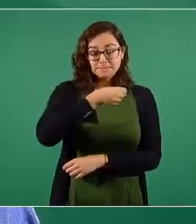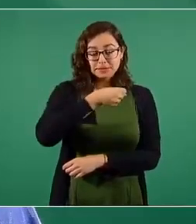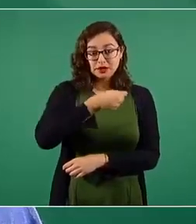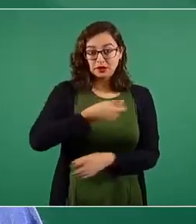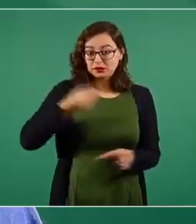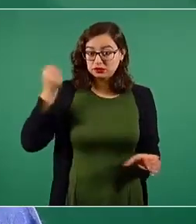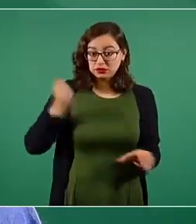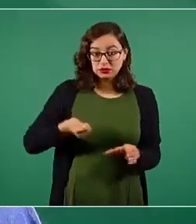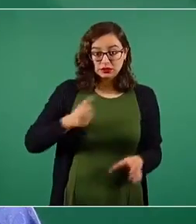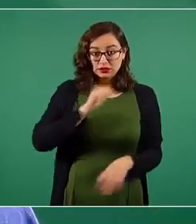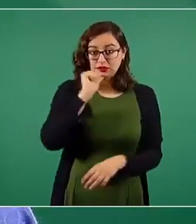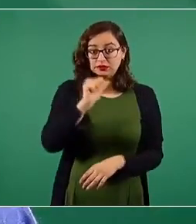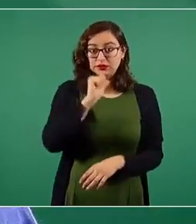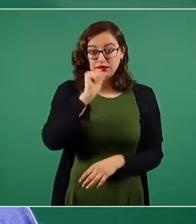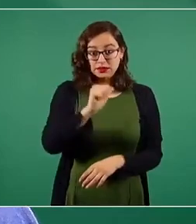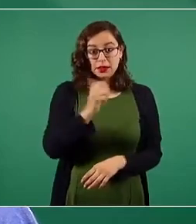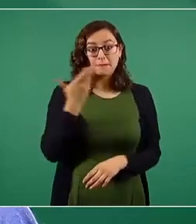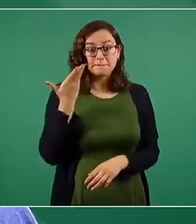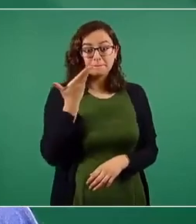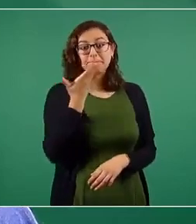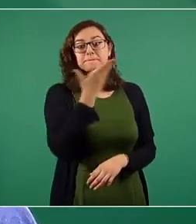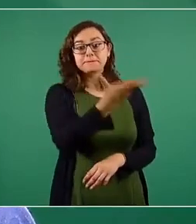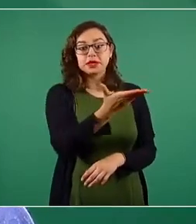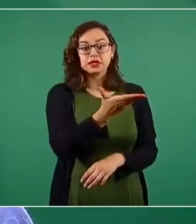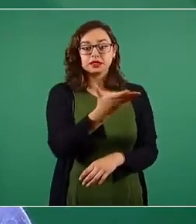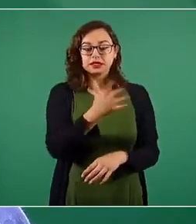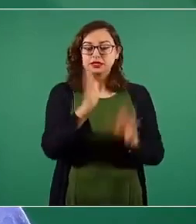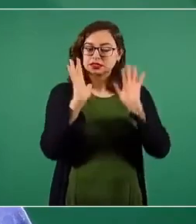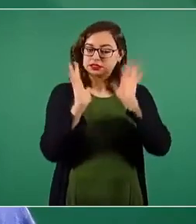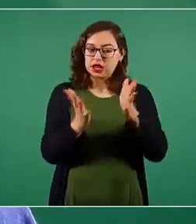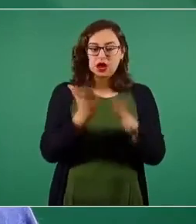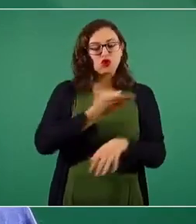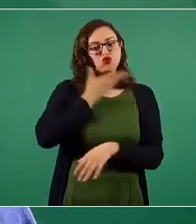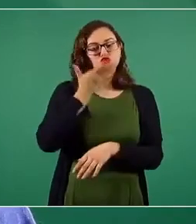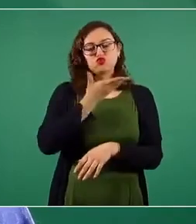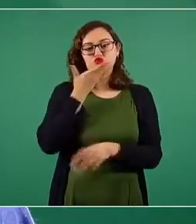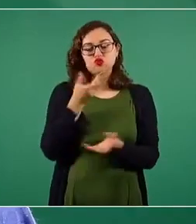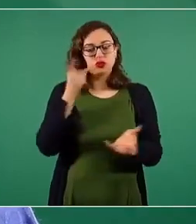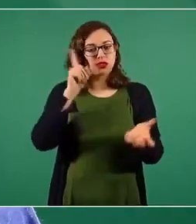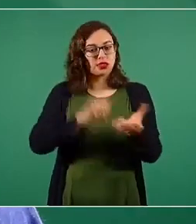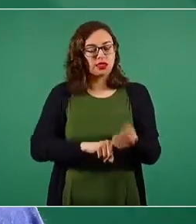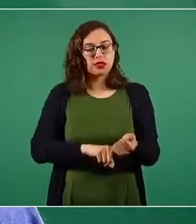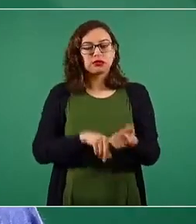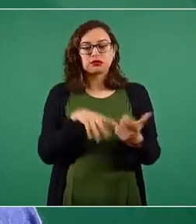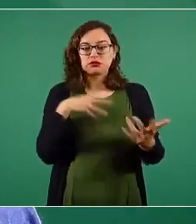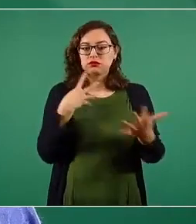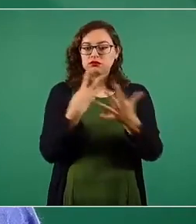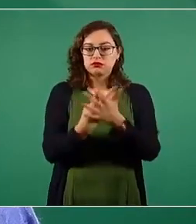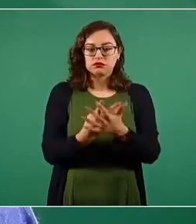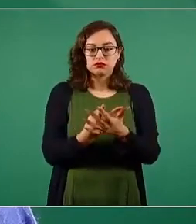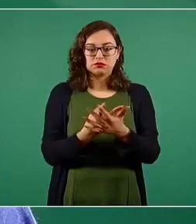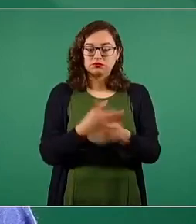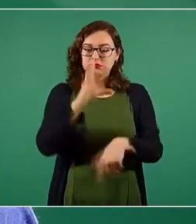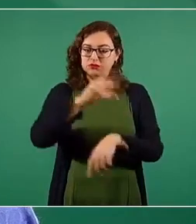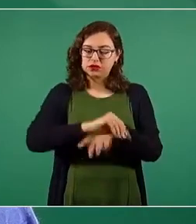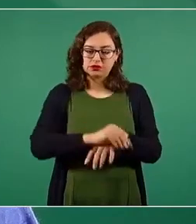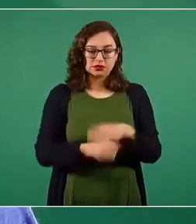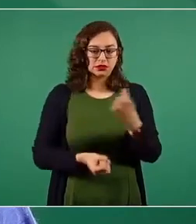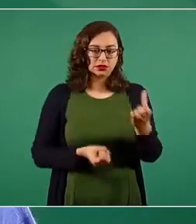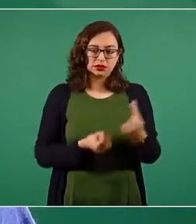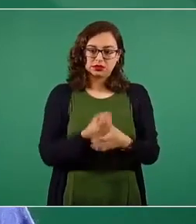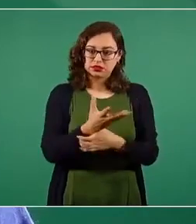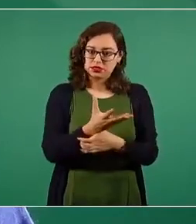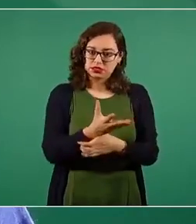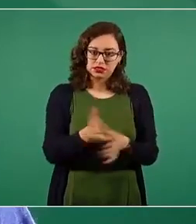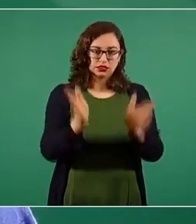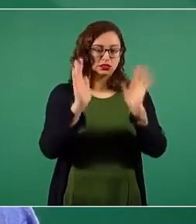de este decreto como una política penitenciaria al juez de ejecución que les conceda la